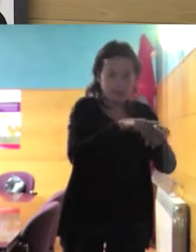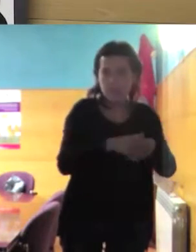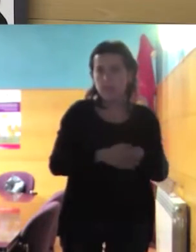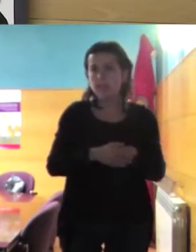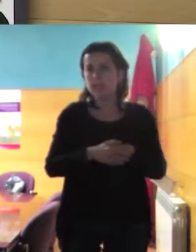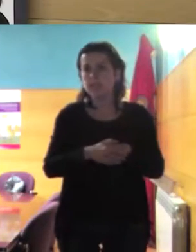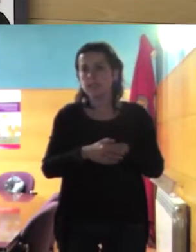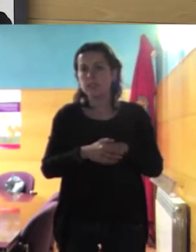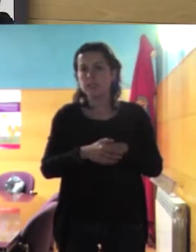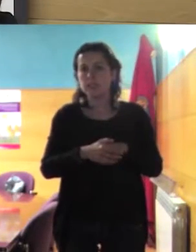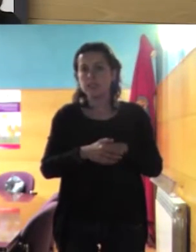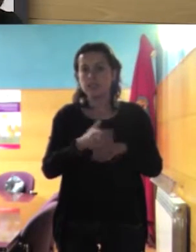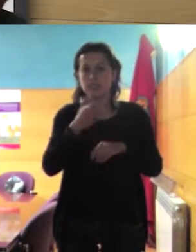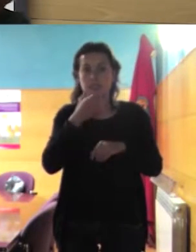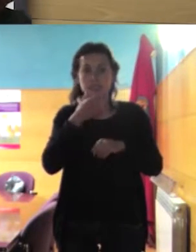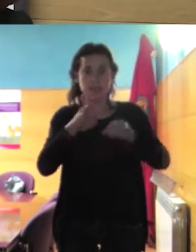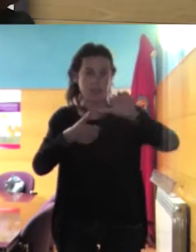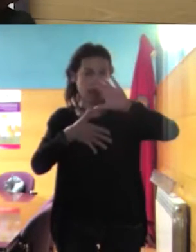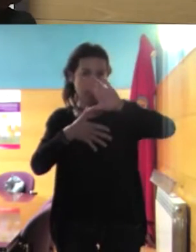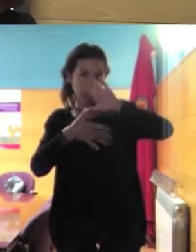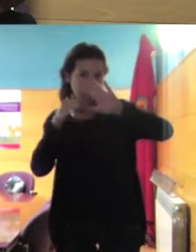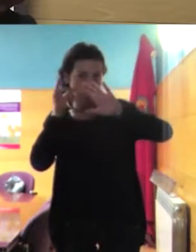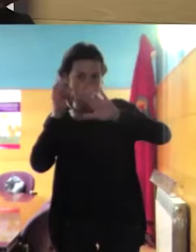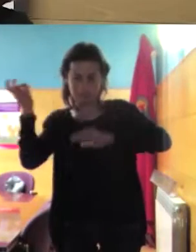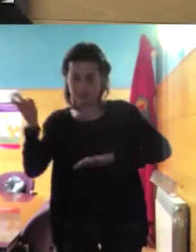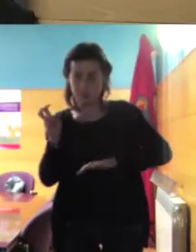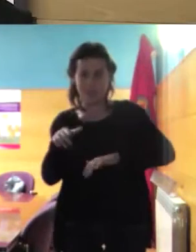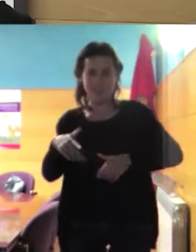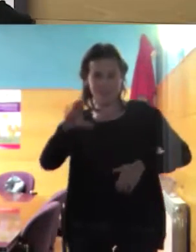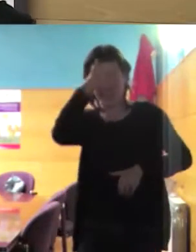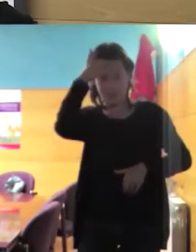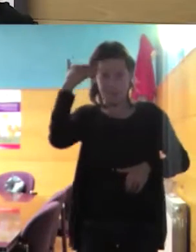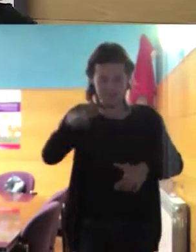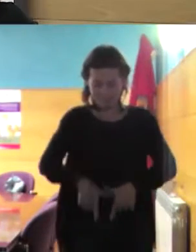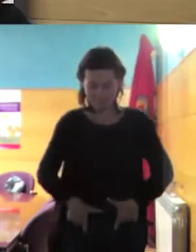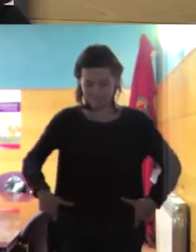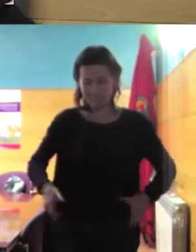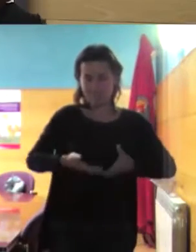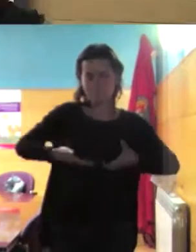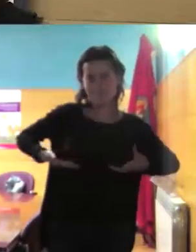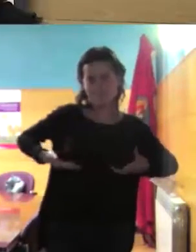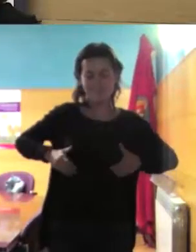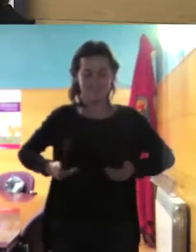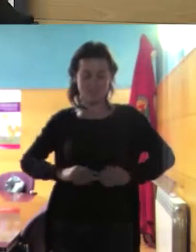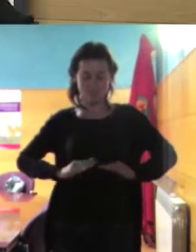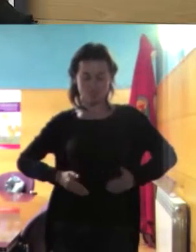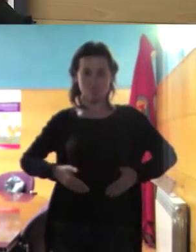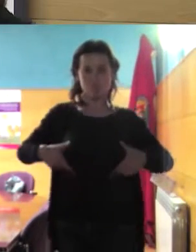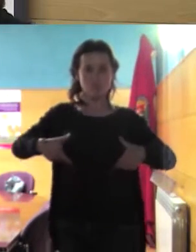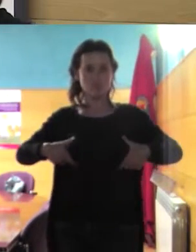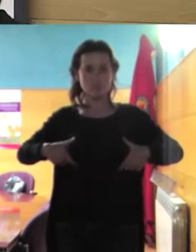y si viene una latina en verano se pone la minifarda y el top y lleva la trípica afuera